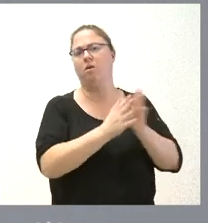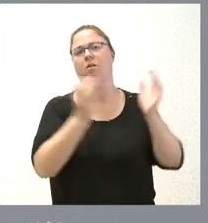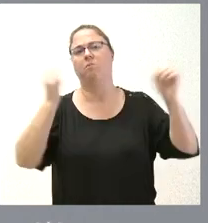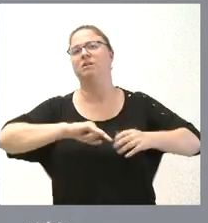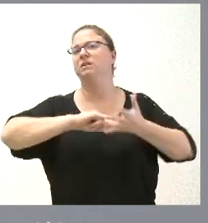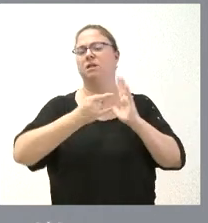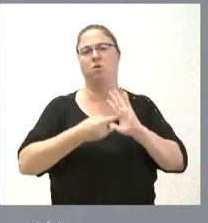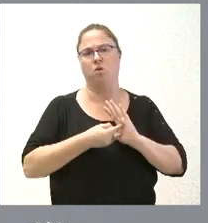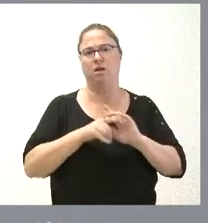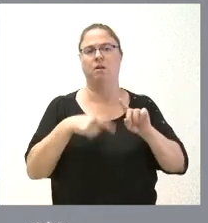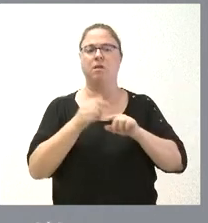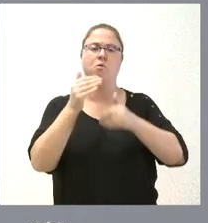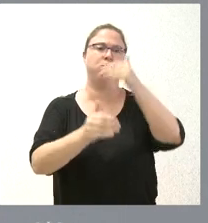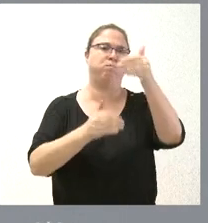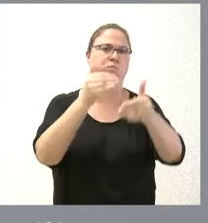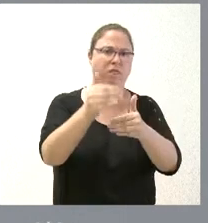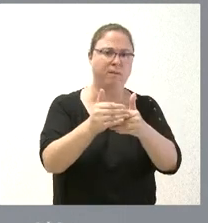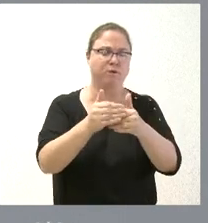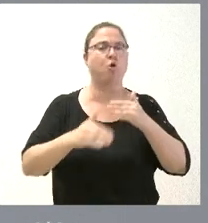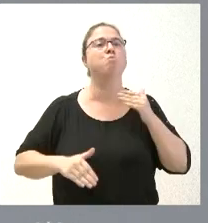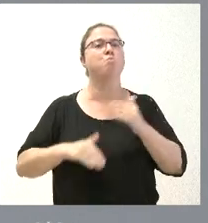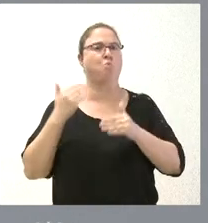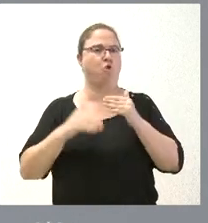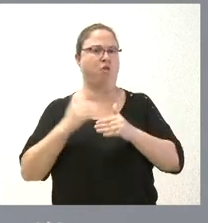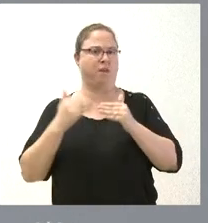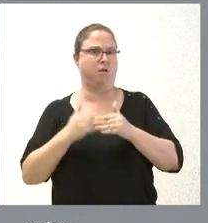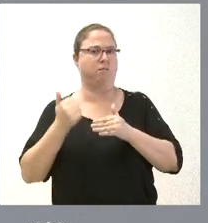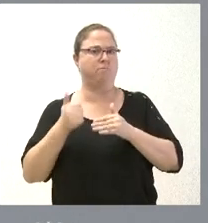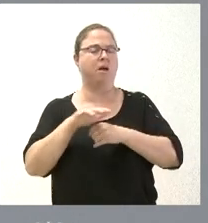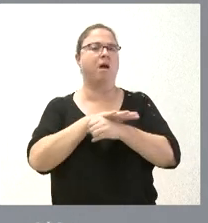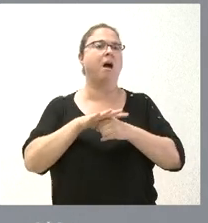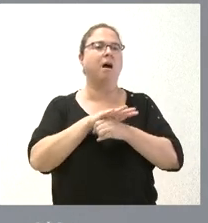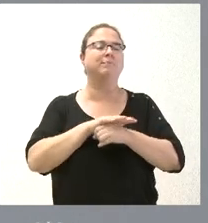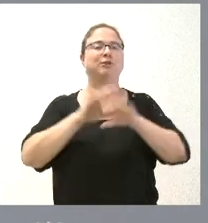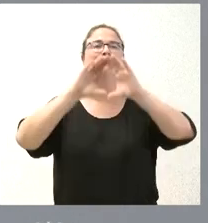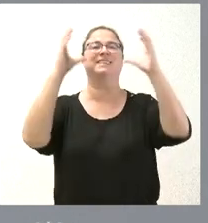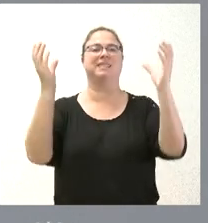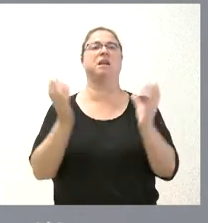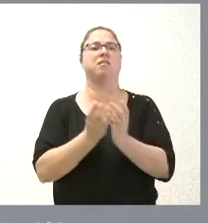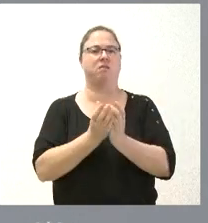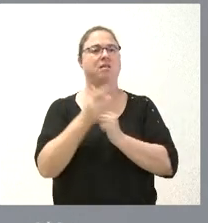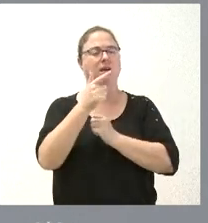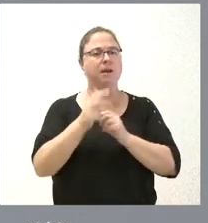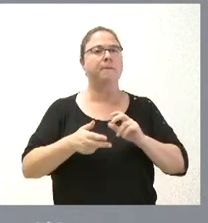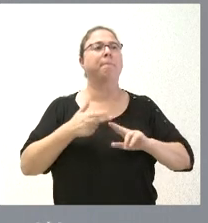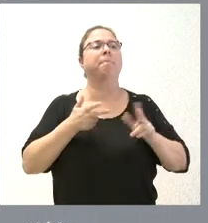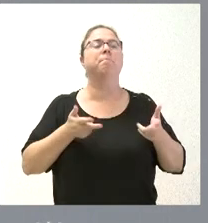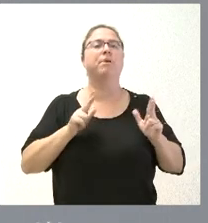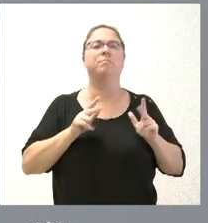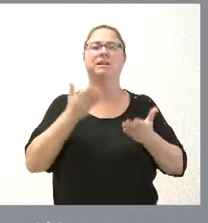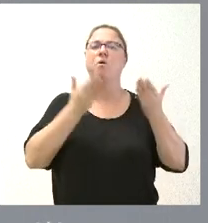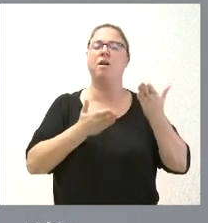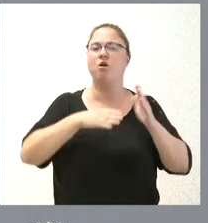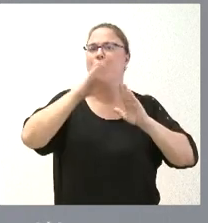tecnología y los procedimientos modernos más disponibles en el ámbito internacional, que permite la evaluación no de programas públicos